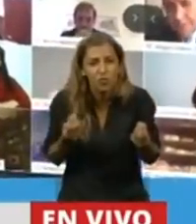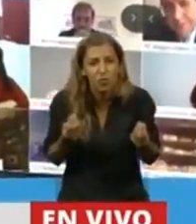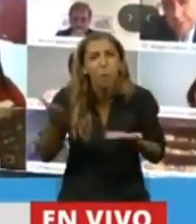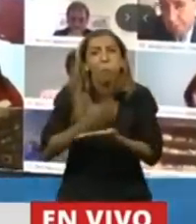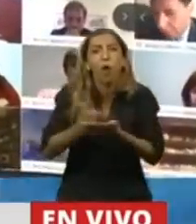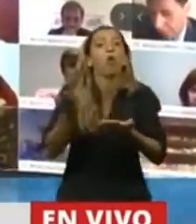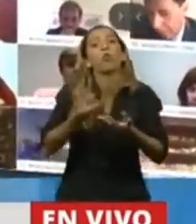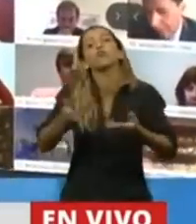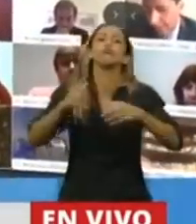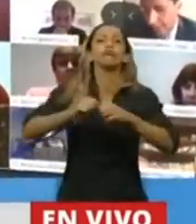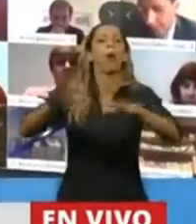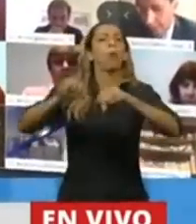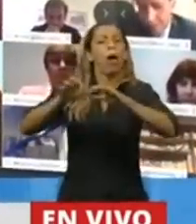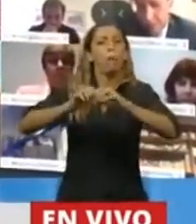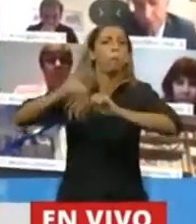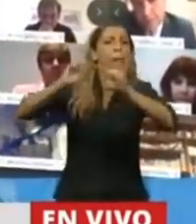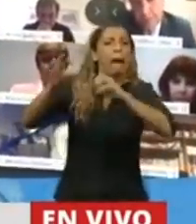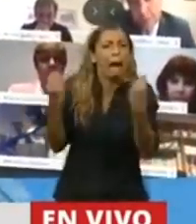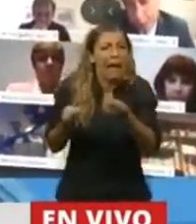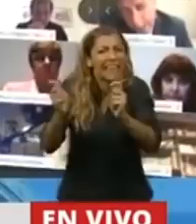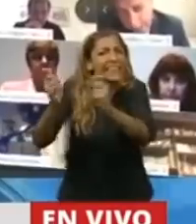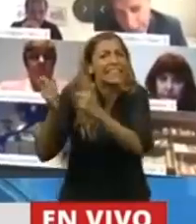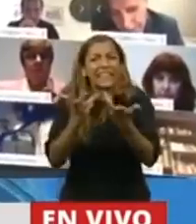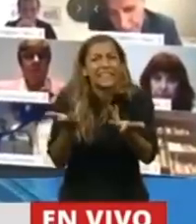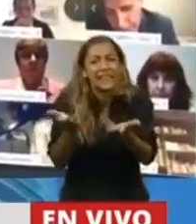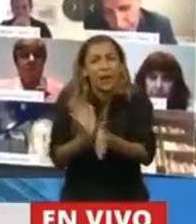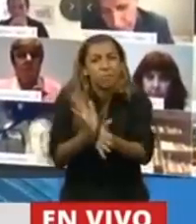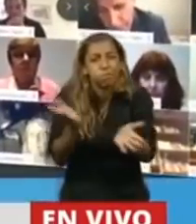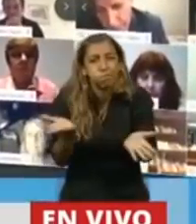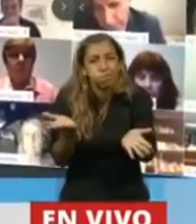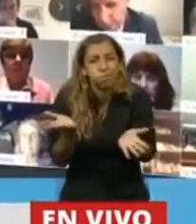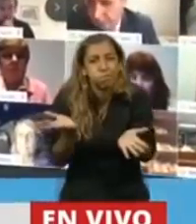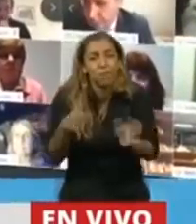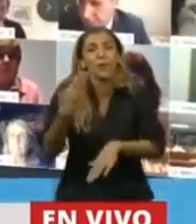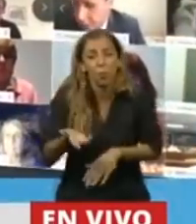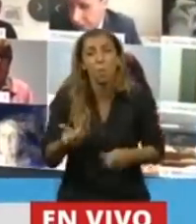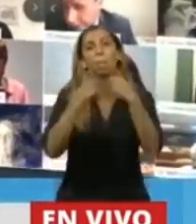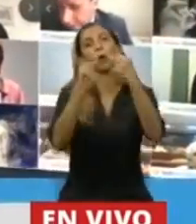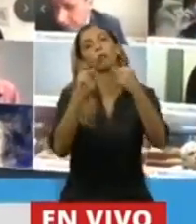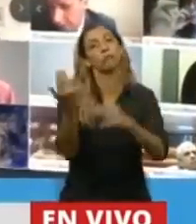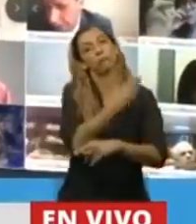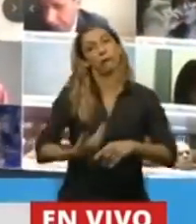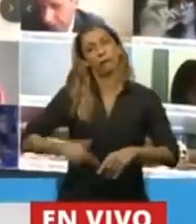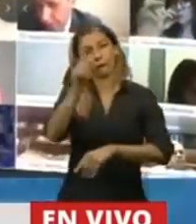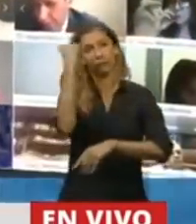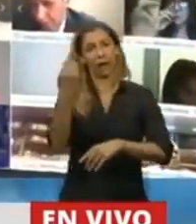También, para los que siempre después le reclaman al Estado como sucede ahora, que el Estado vaya a hacerse cargo de sus sueldos.